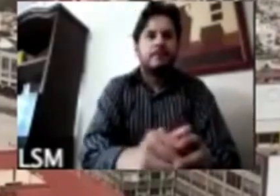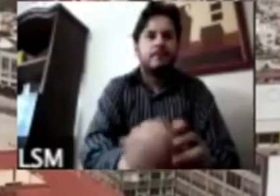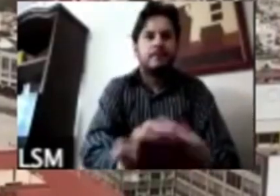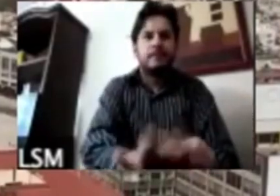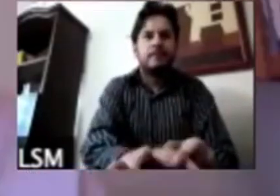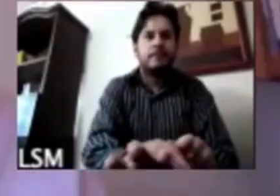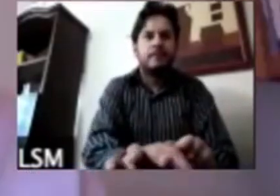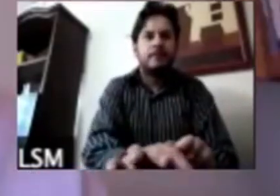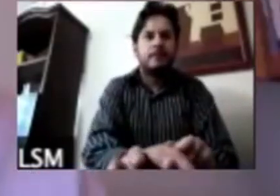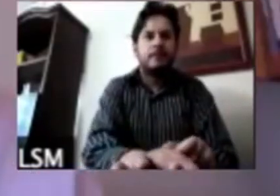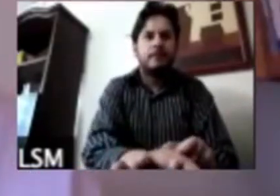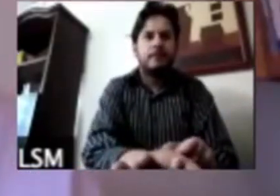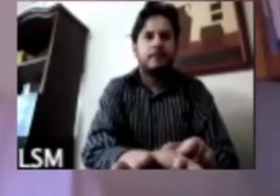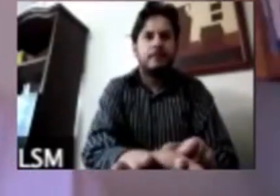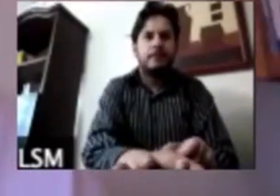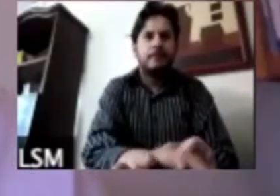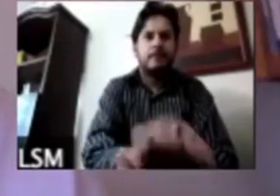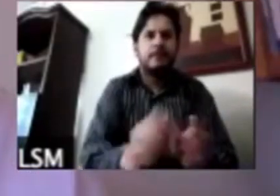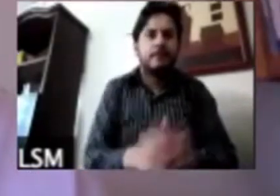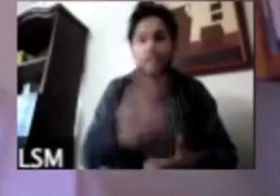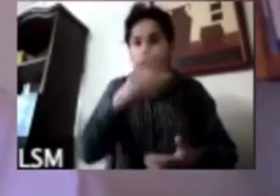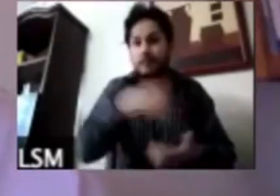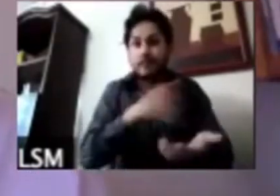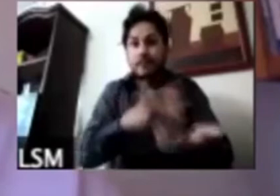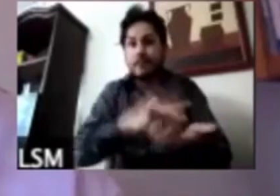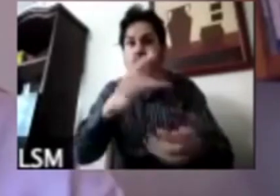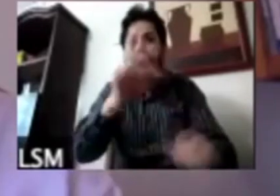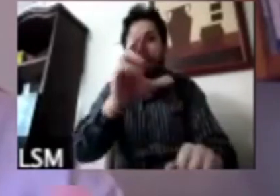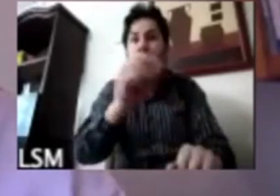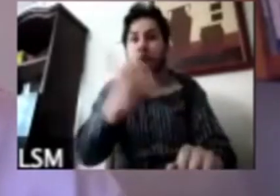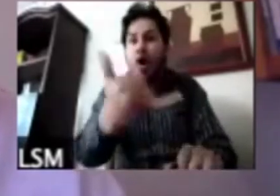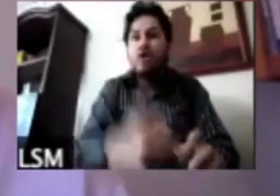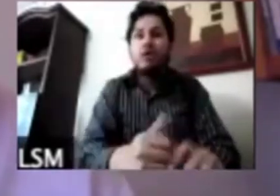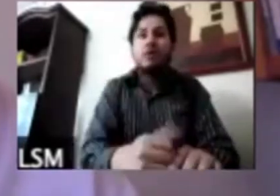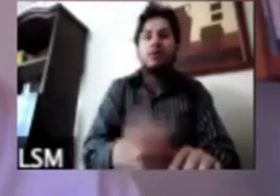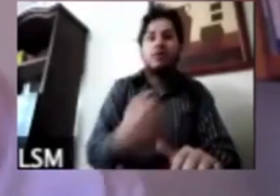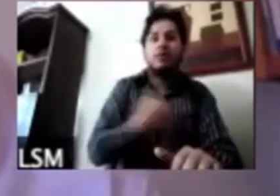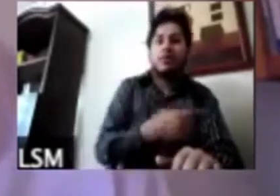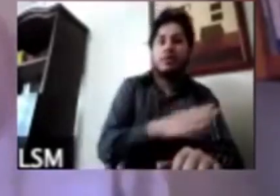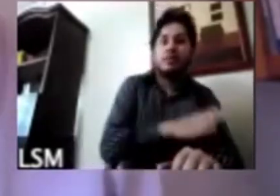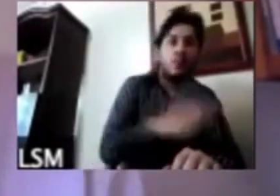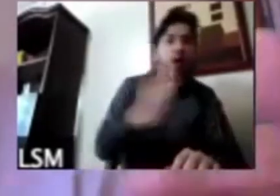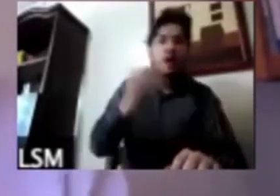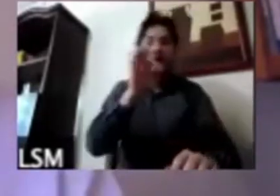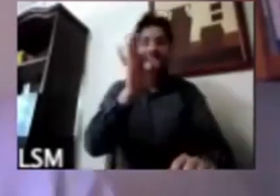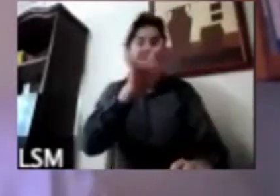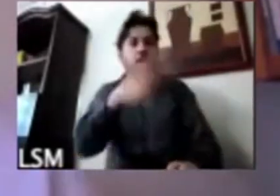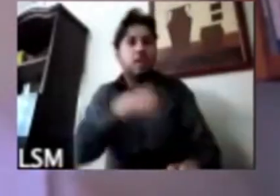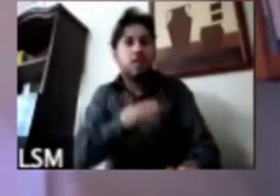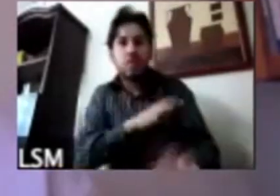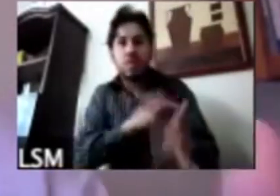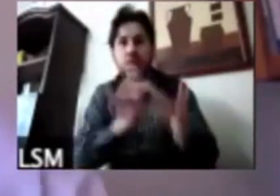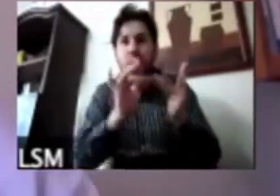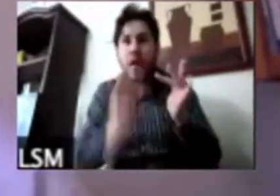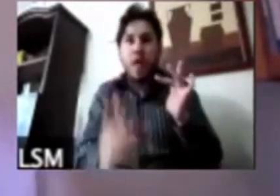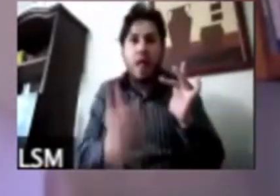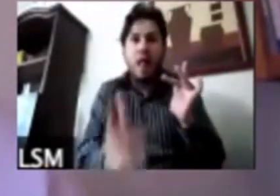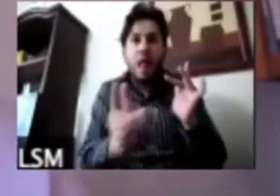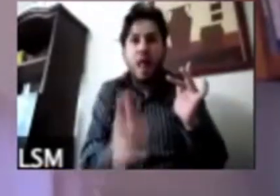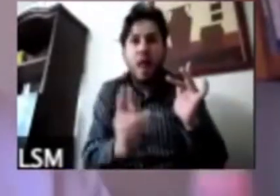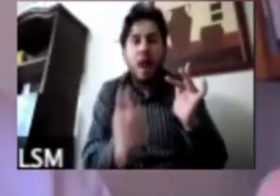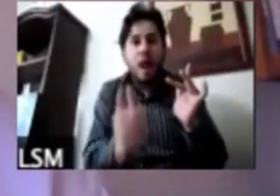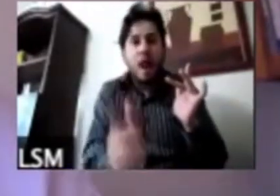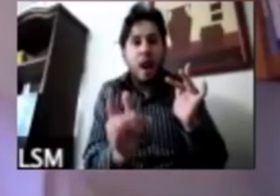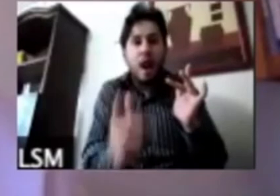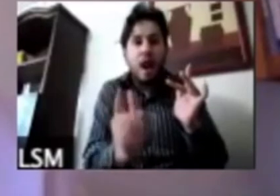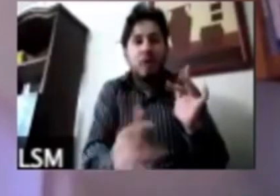te agradezco mucho Roy y bueno en algún momento te desconectarás y si te da tiempo de reconectarte antes de las dos y